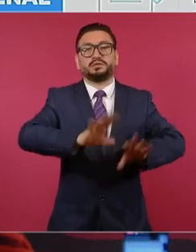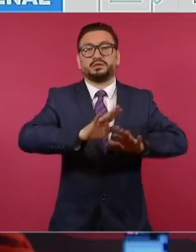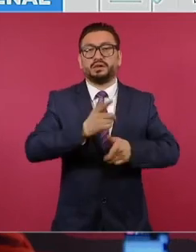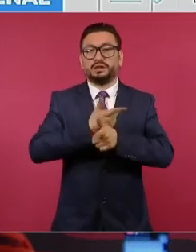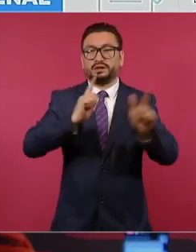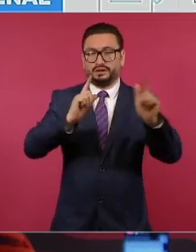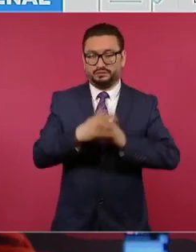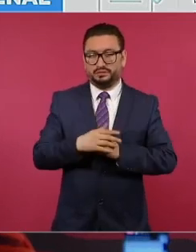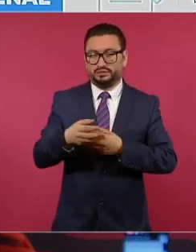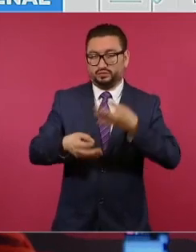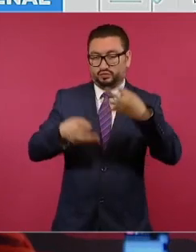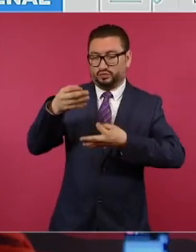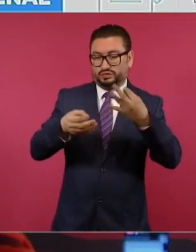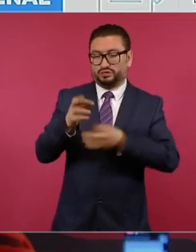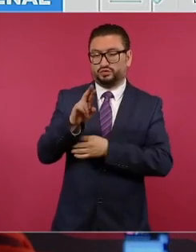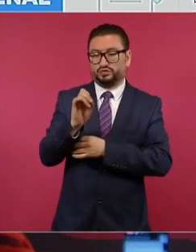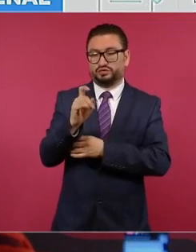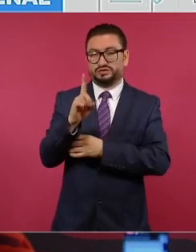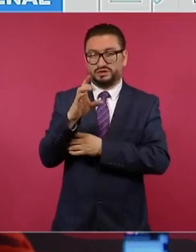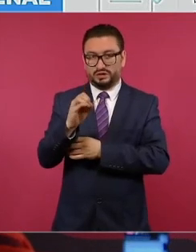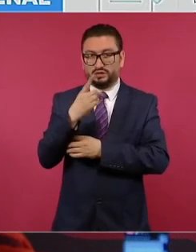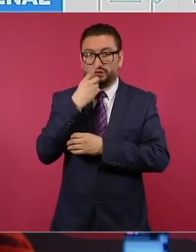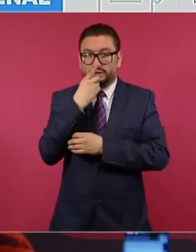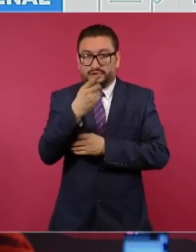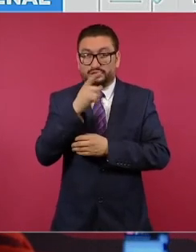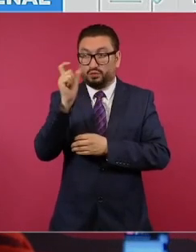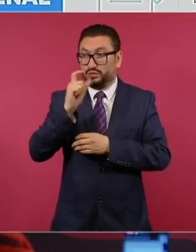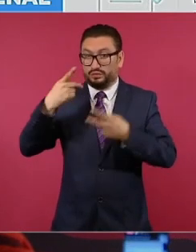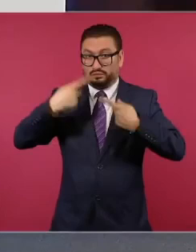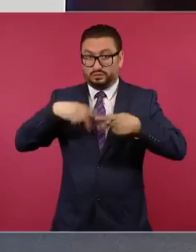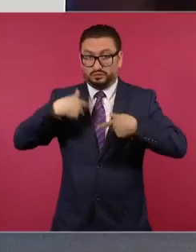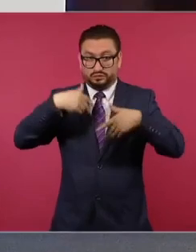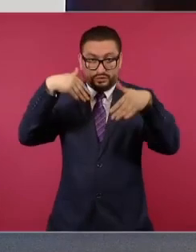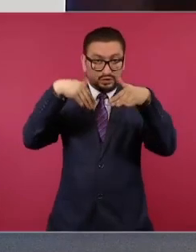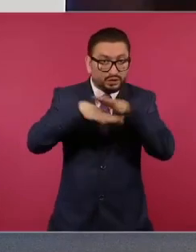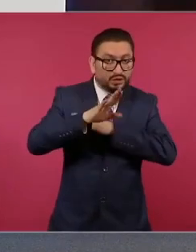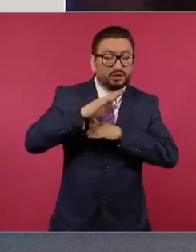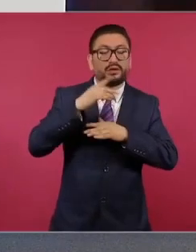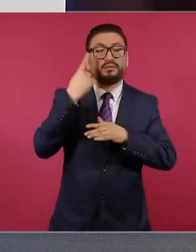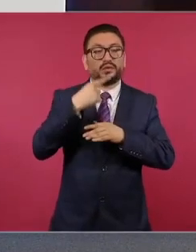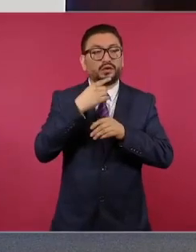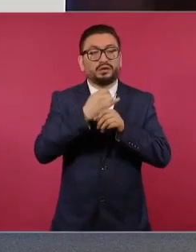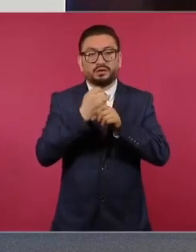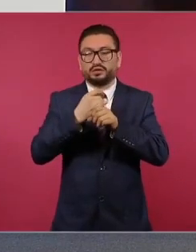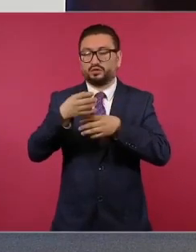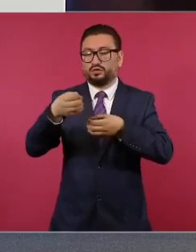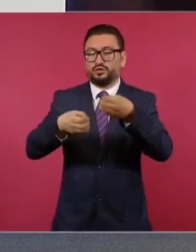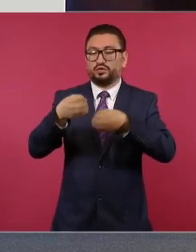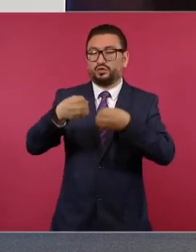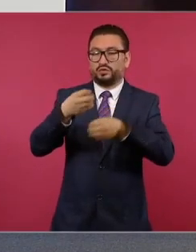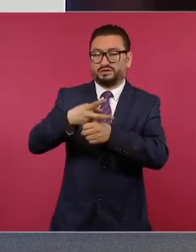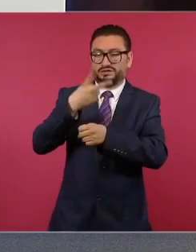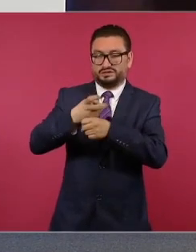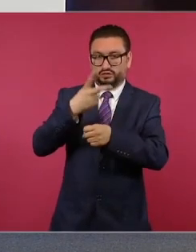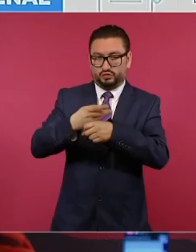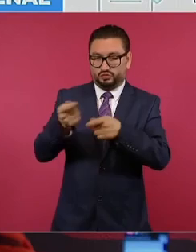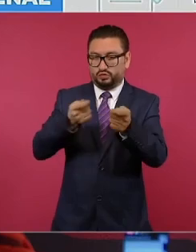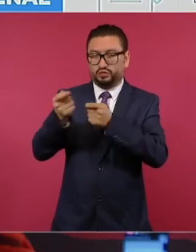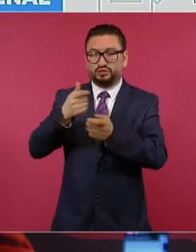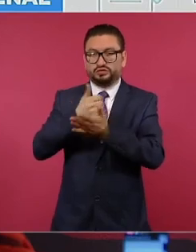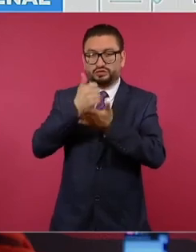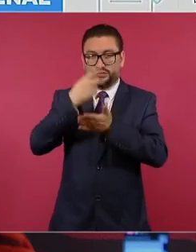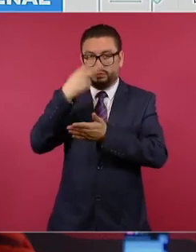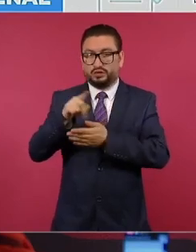Osorio Rosado consideró que la orden de cateo autorizada por el juez segundo de control de la Ciudad de México carecía de